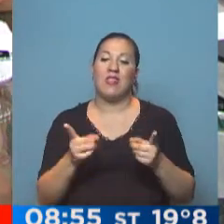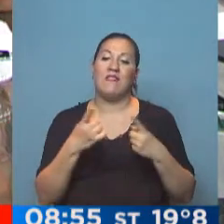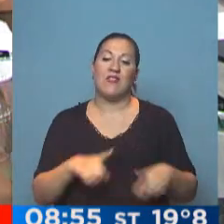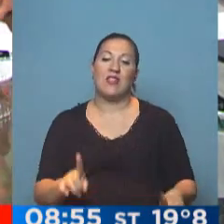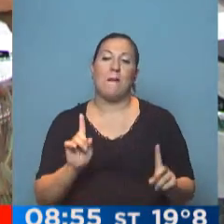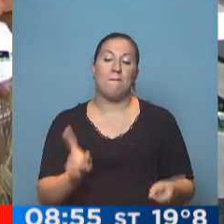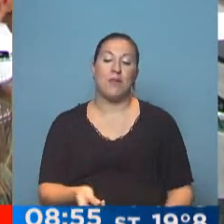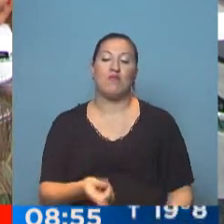lo que quiere el actual gobierno.